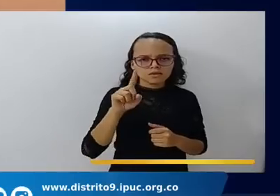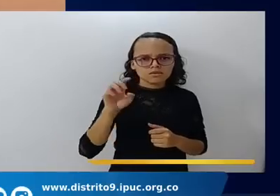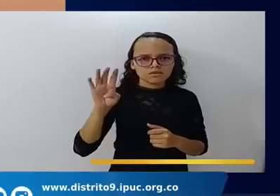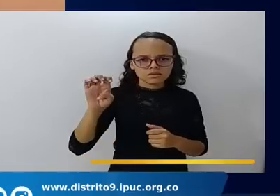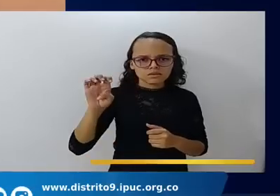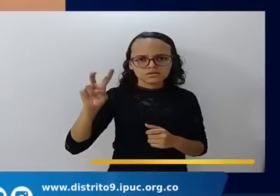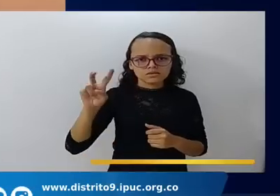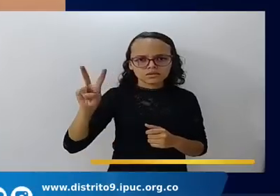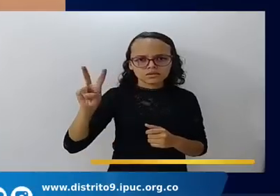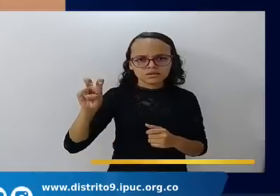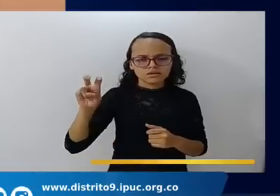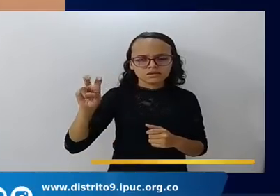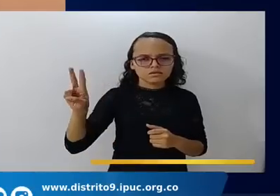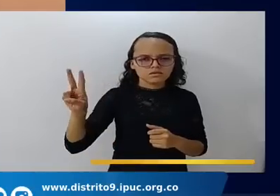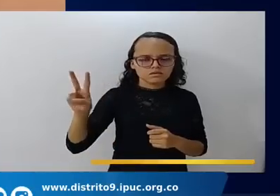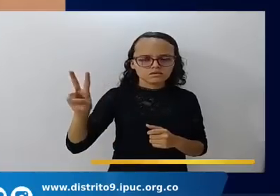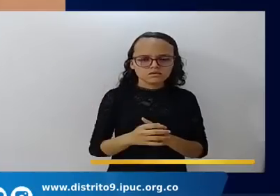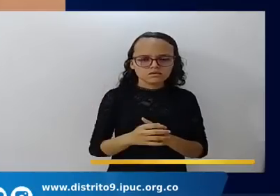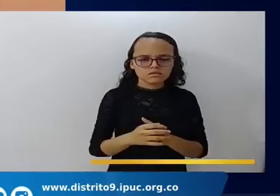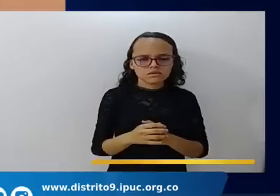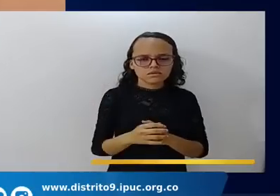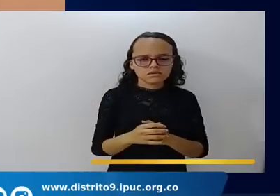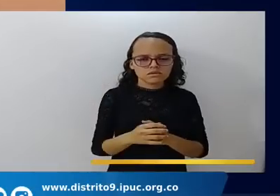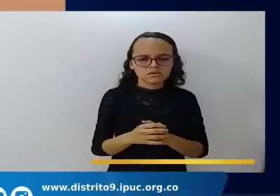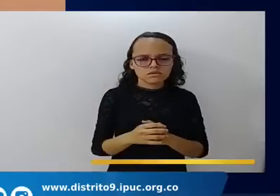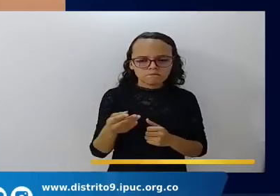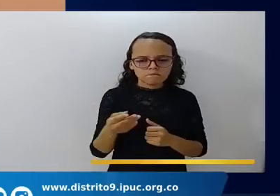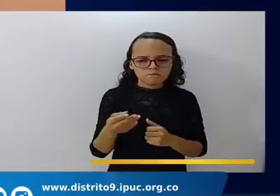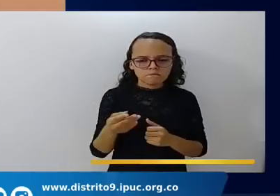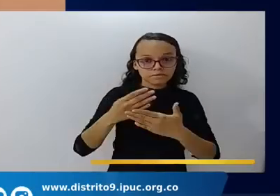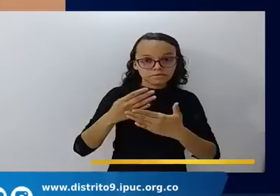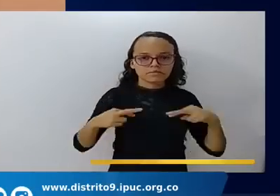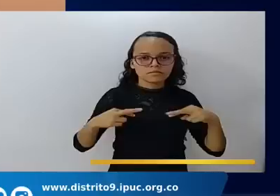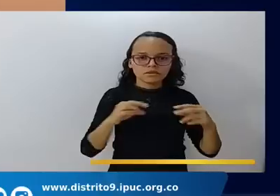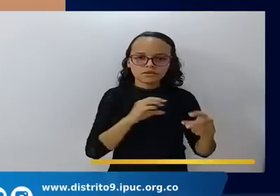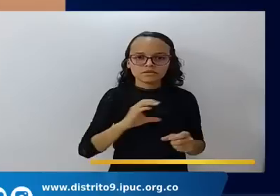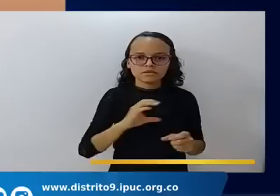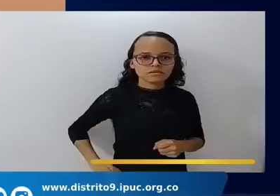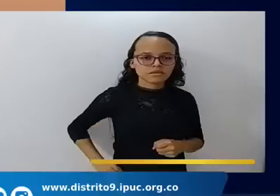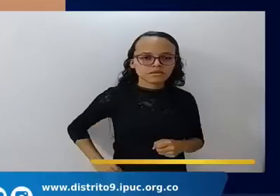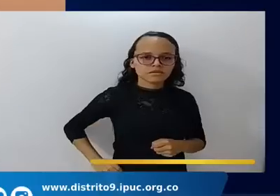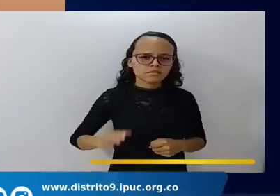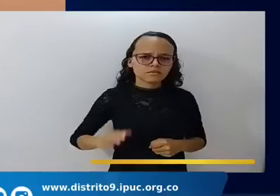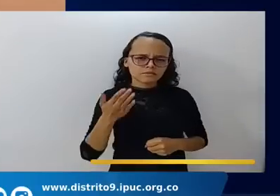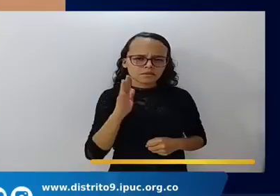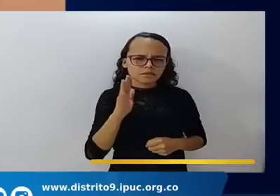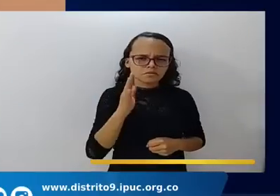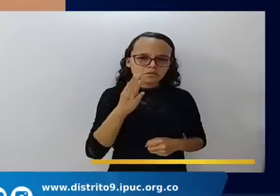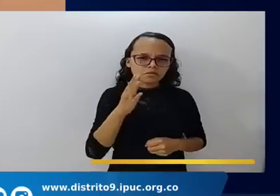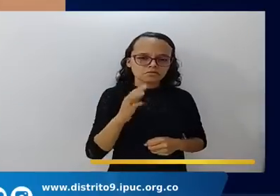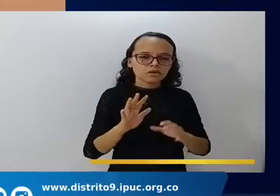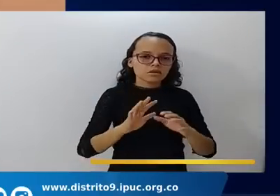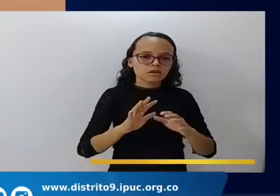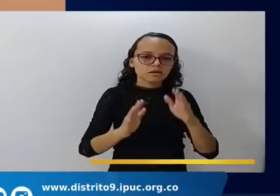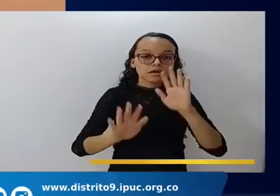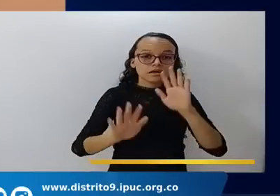Entonces, comenzando mi vida cristiana a los quince añitos